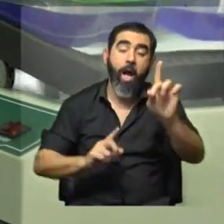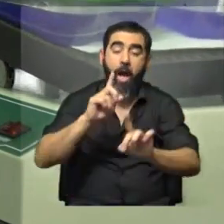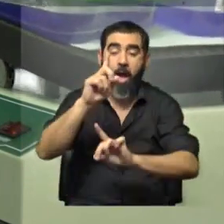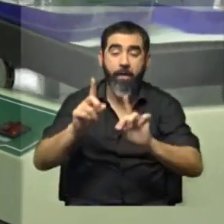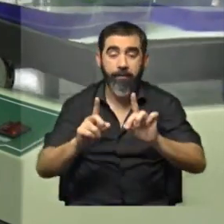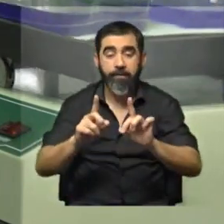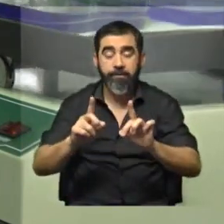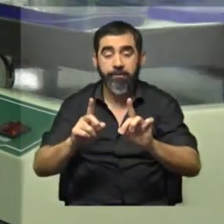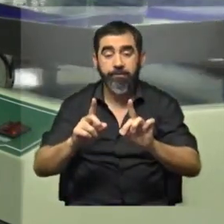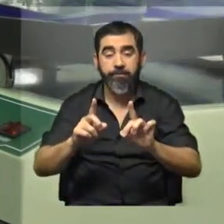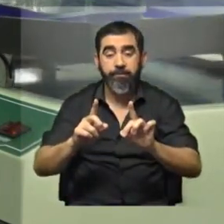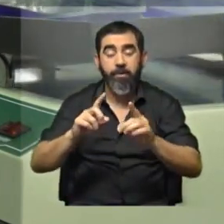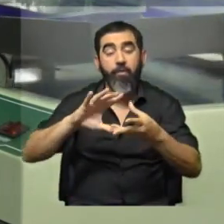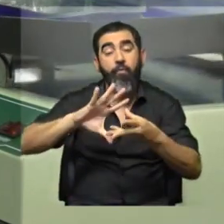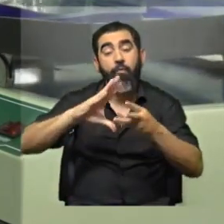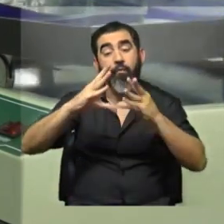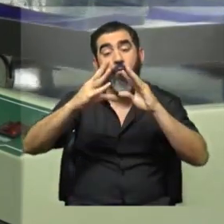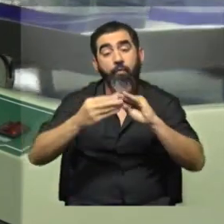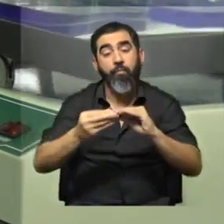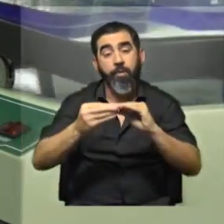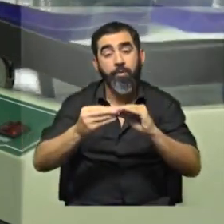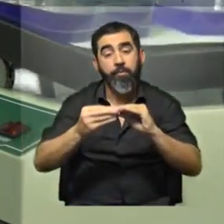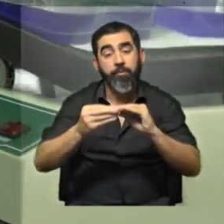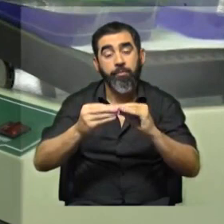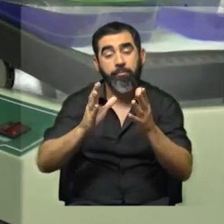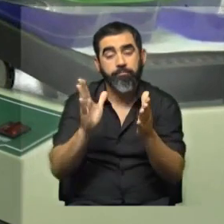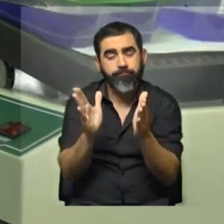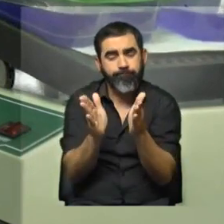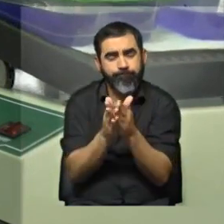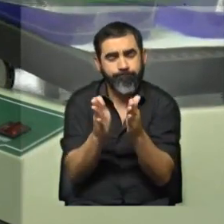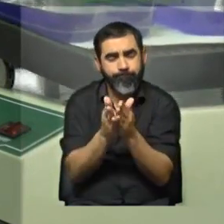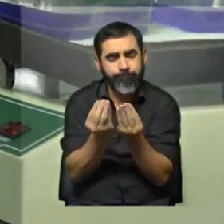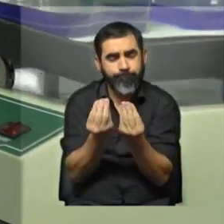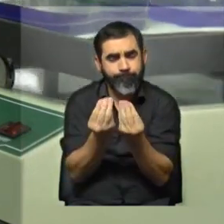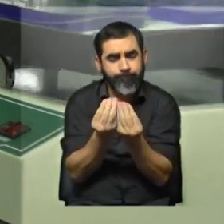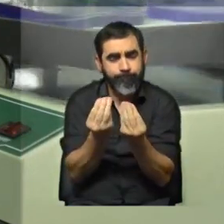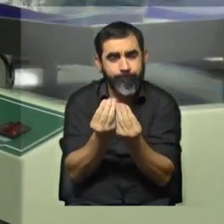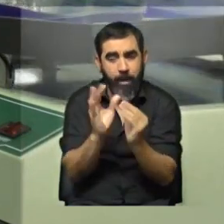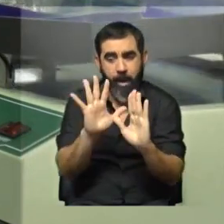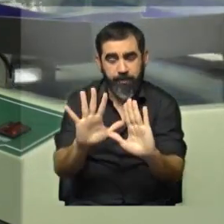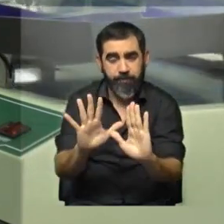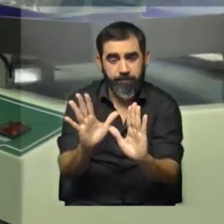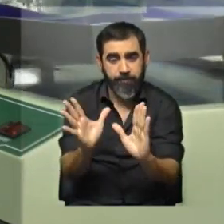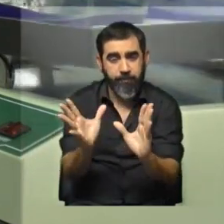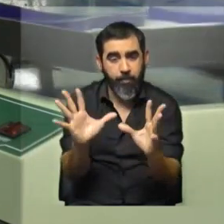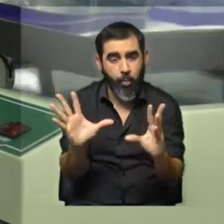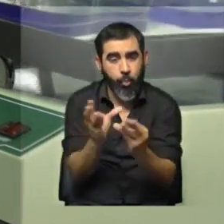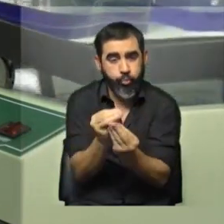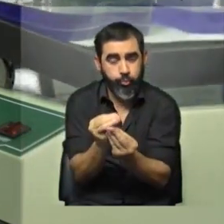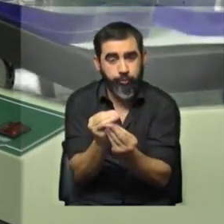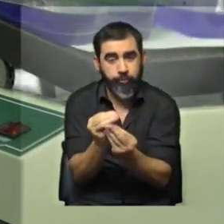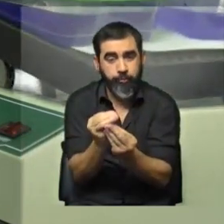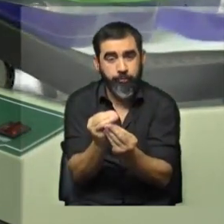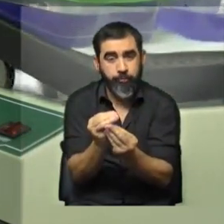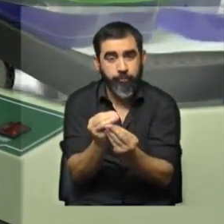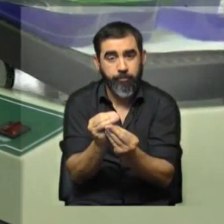proteínas adoptan una forma específica muy compacta que sería como este plegamiento así, que se llama